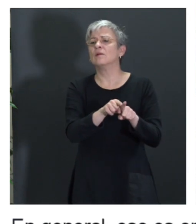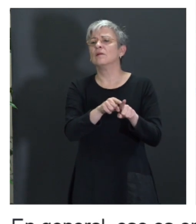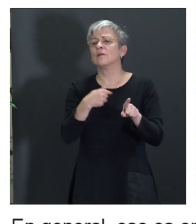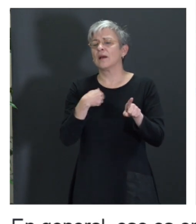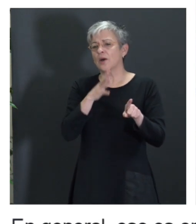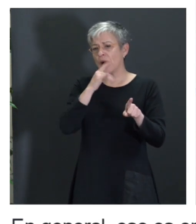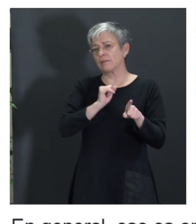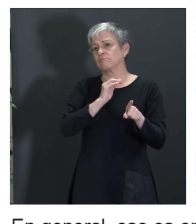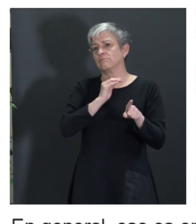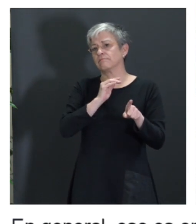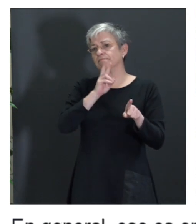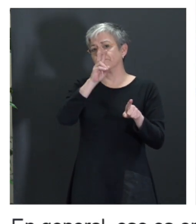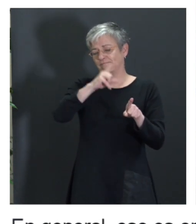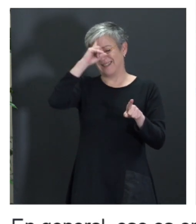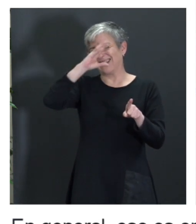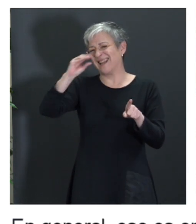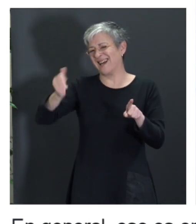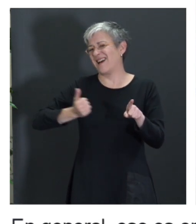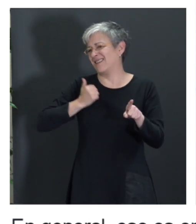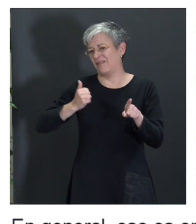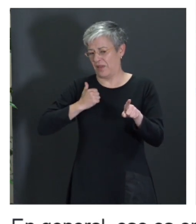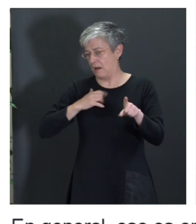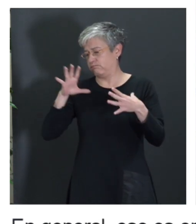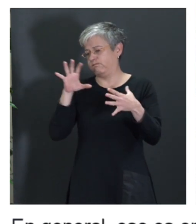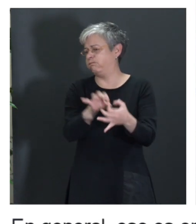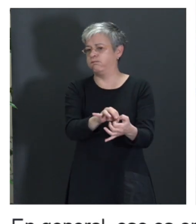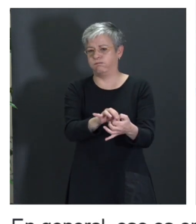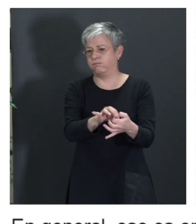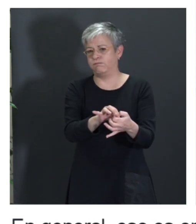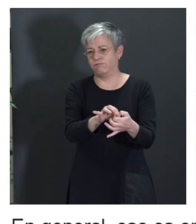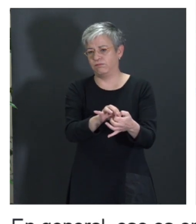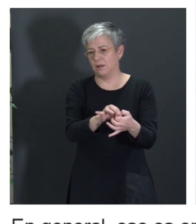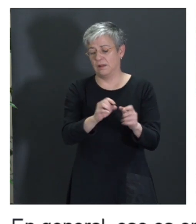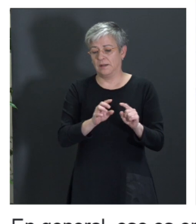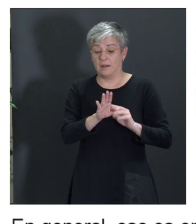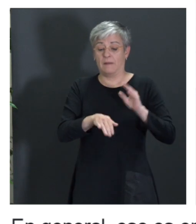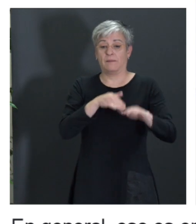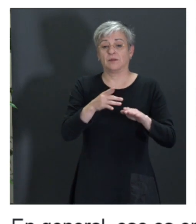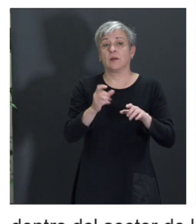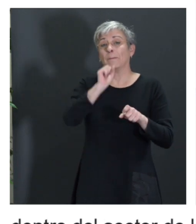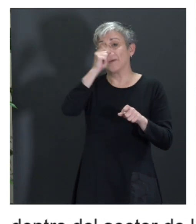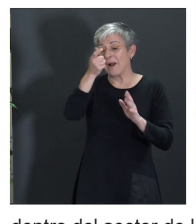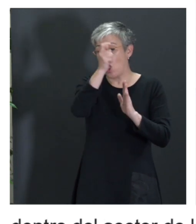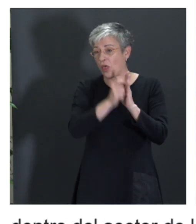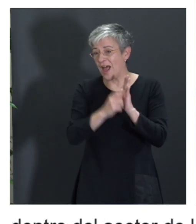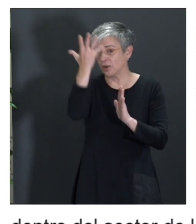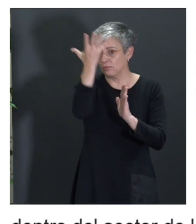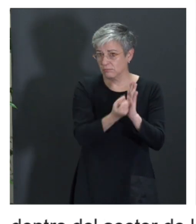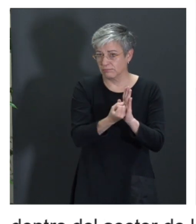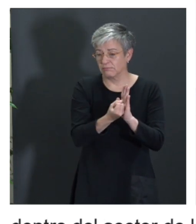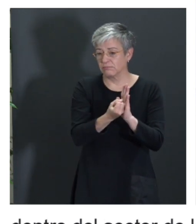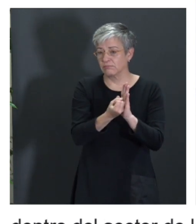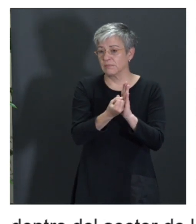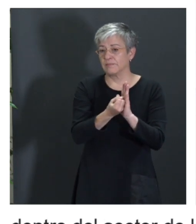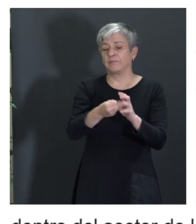impacto enorme de la inteligencia artificial desde el paso uno que es la captura de datos con